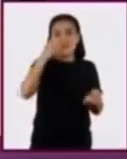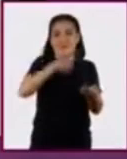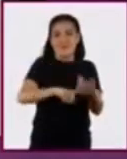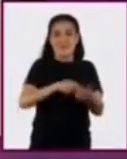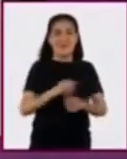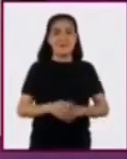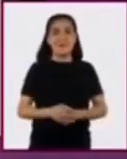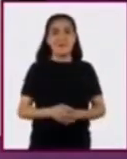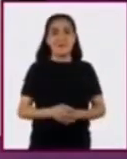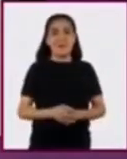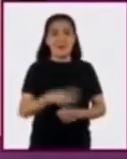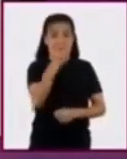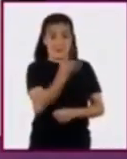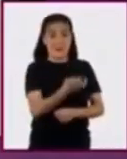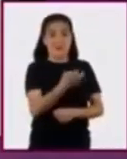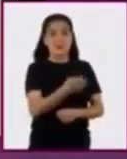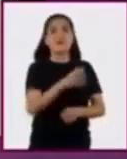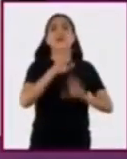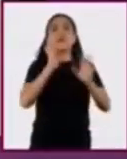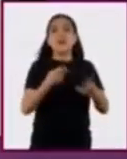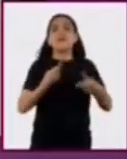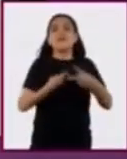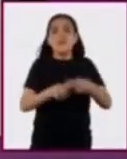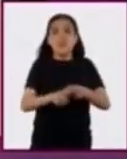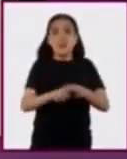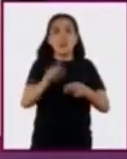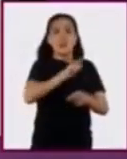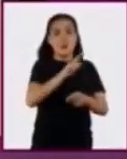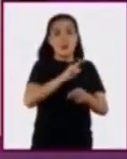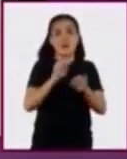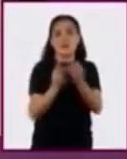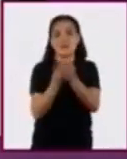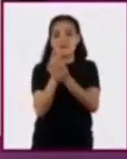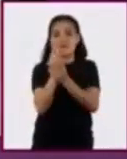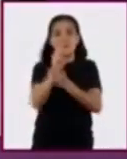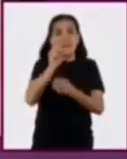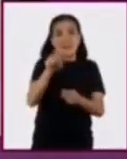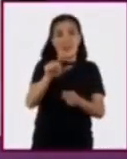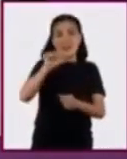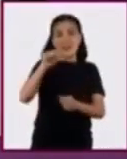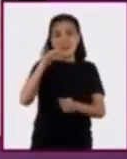y éstas empezarán a soltar sus semillas.